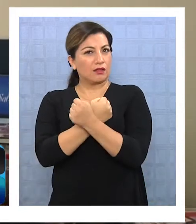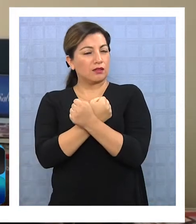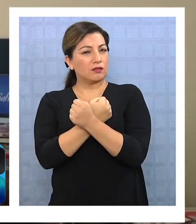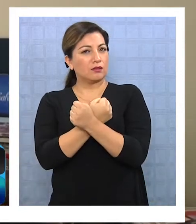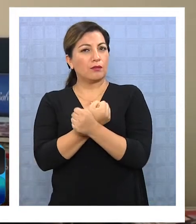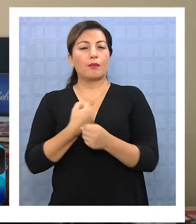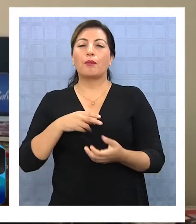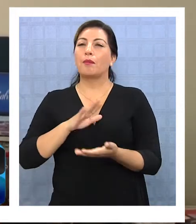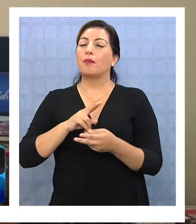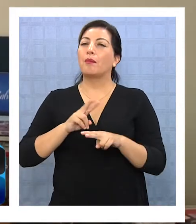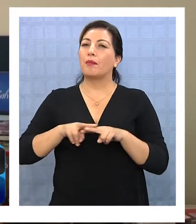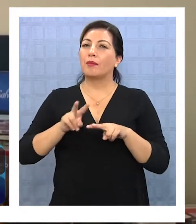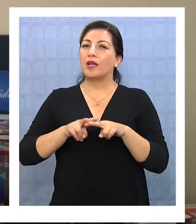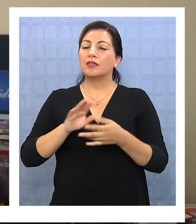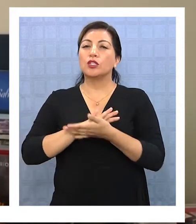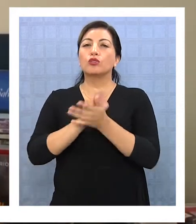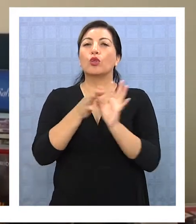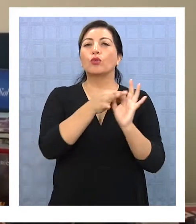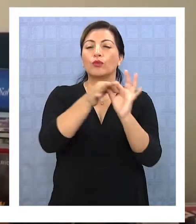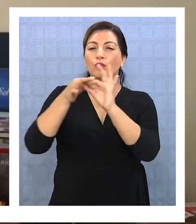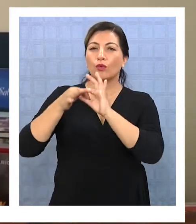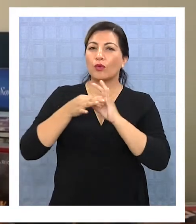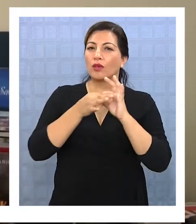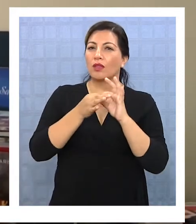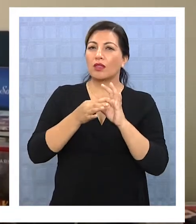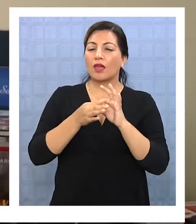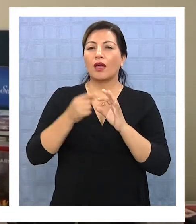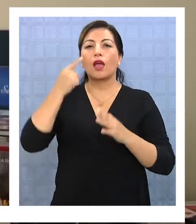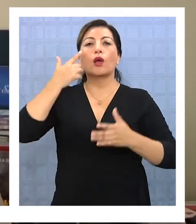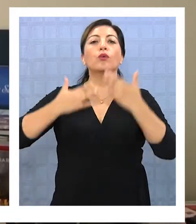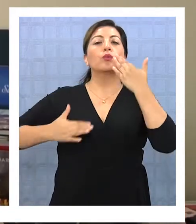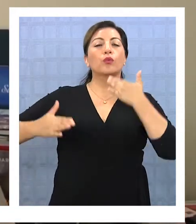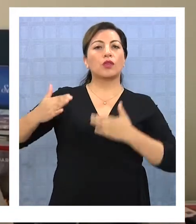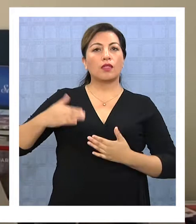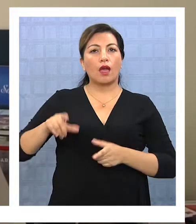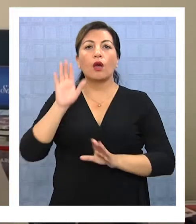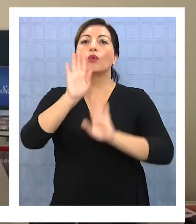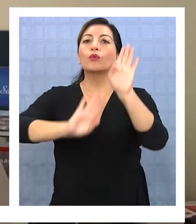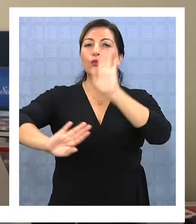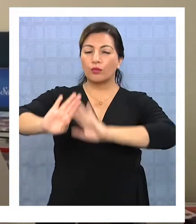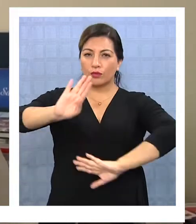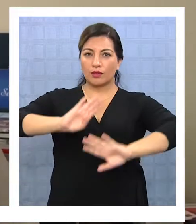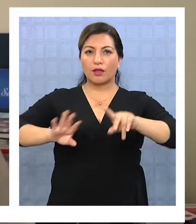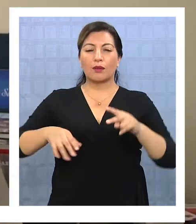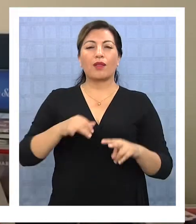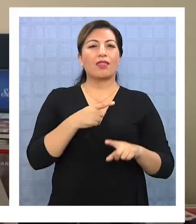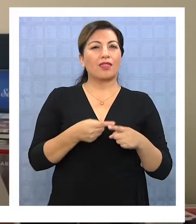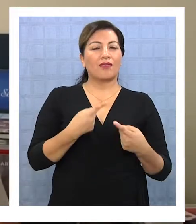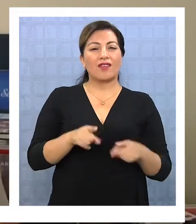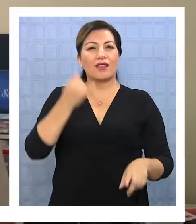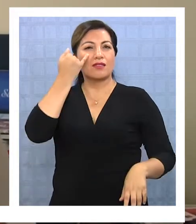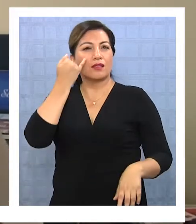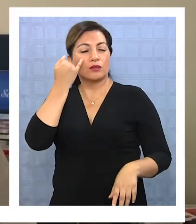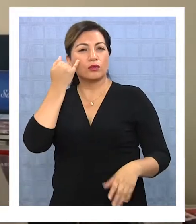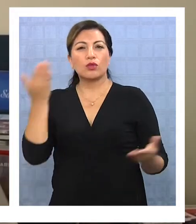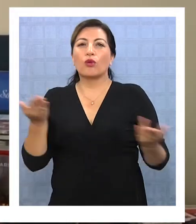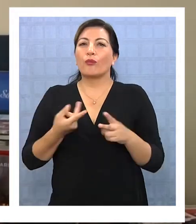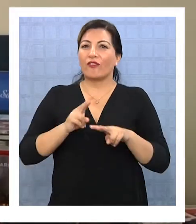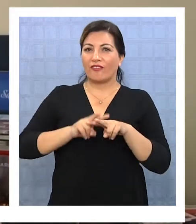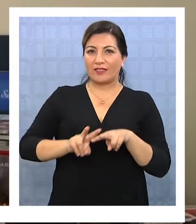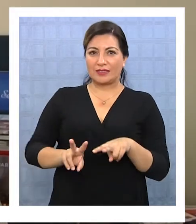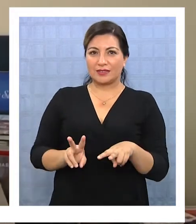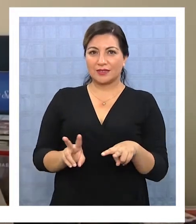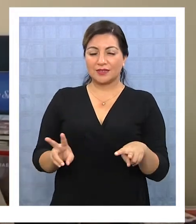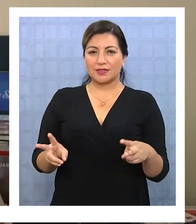para reforzar todo el tema de este, entre todos, más seguro y el autocuidado. Y trabajar con las reintituciones para ver los distintos, dónde abordar y cómo